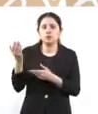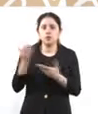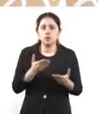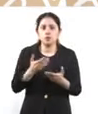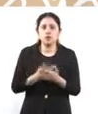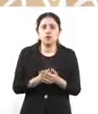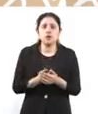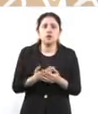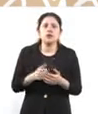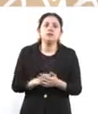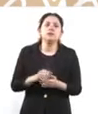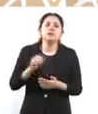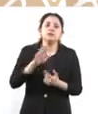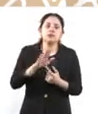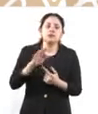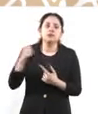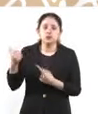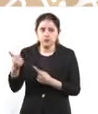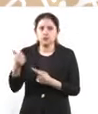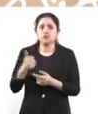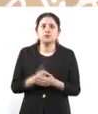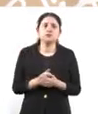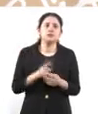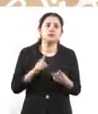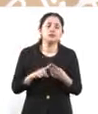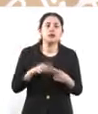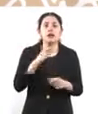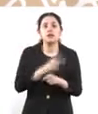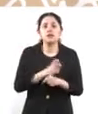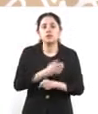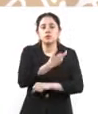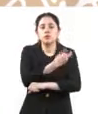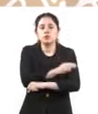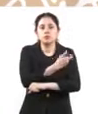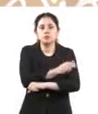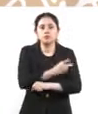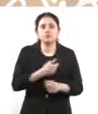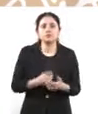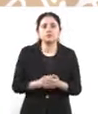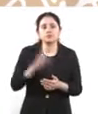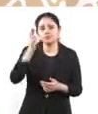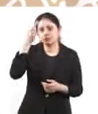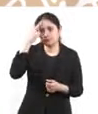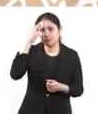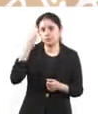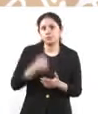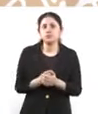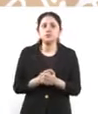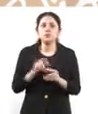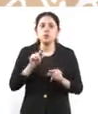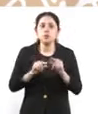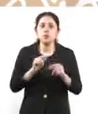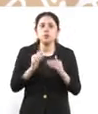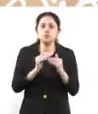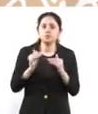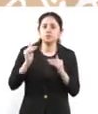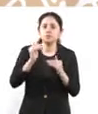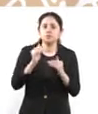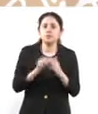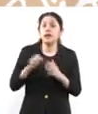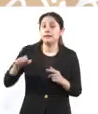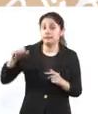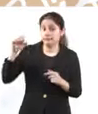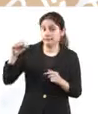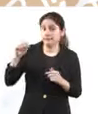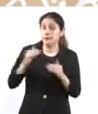para 5 y 6 y para la segunda dosis, que aunque se había dicho que es un rango para poner la segunda dosis,